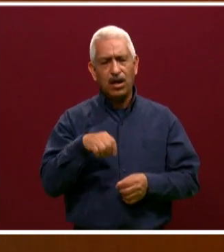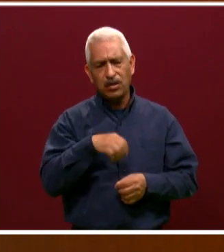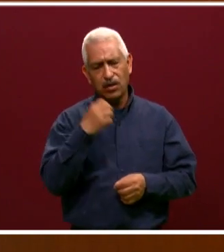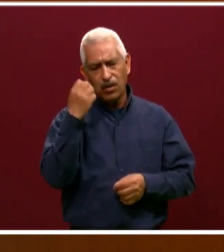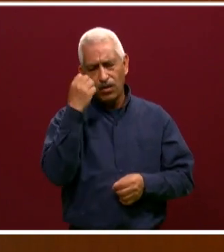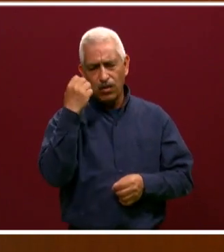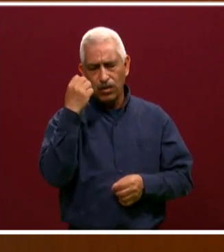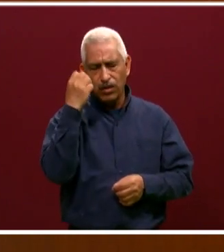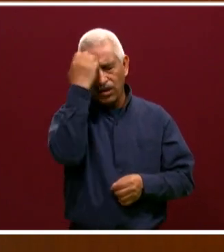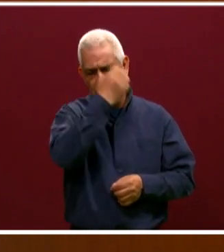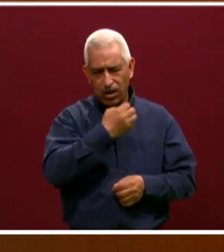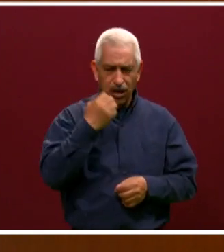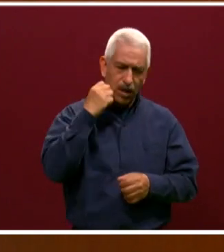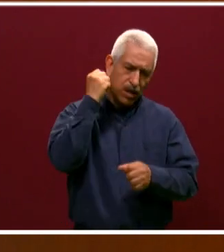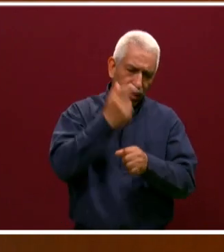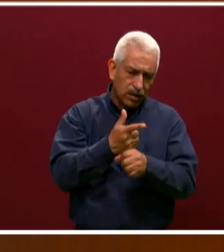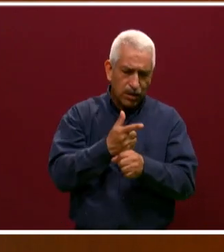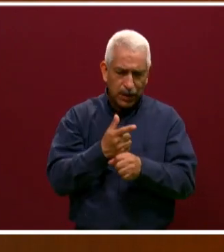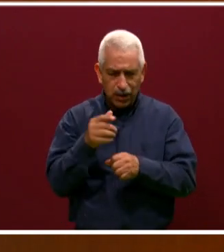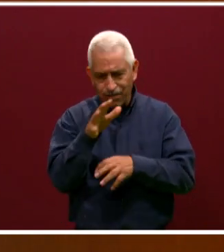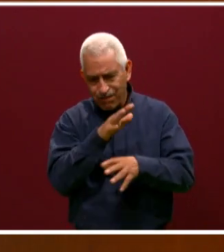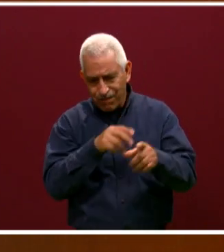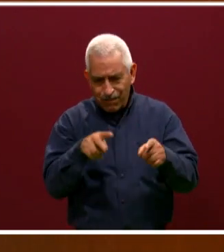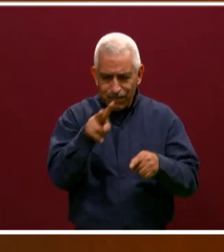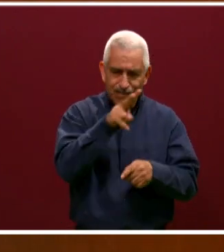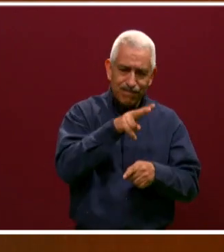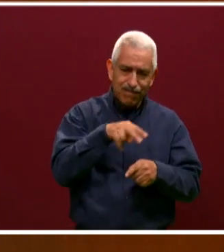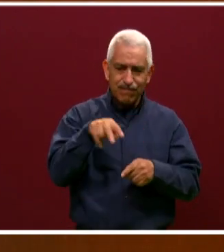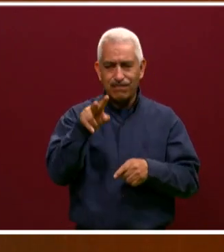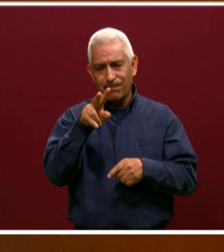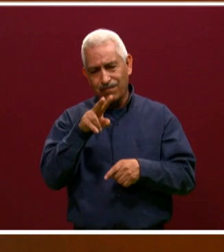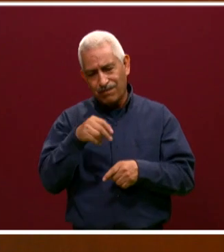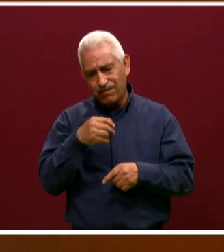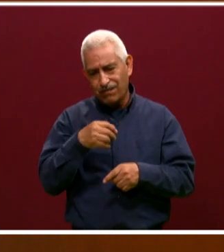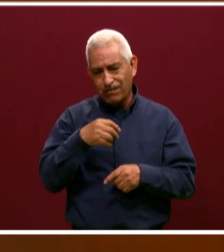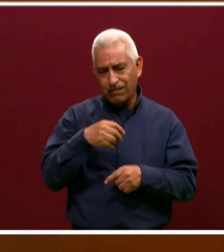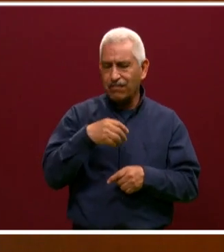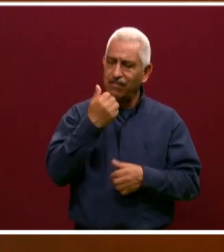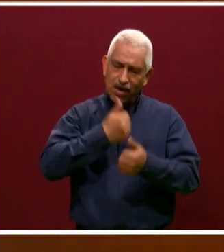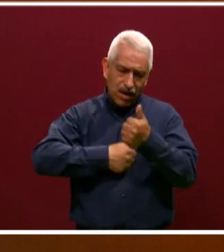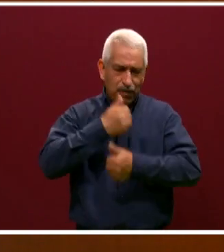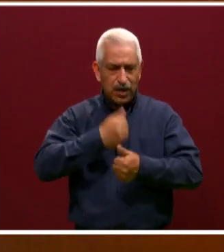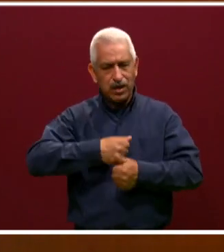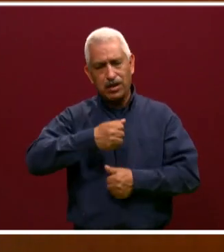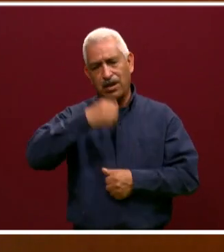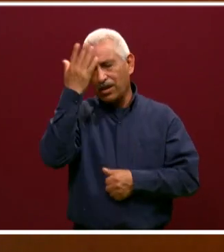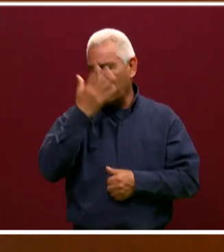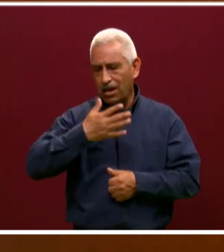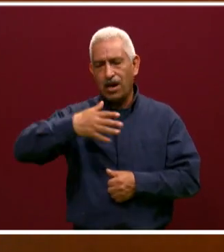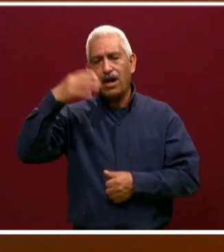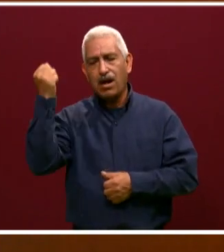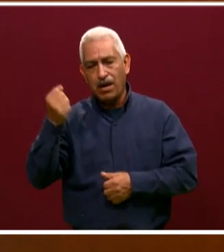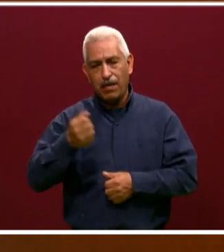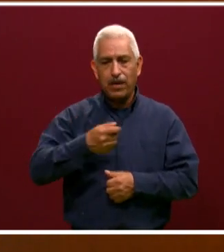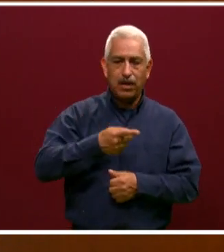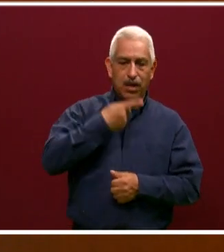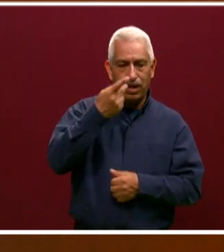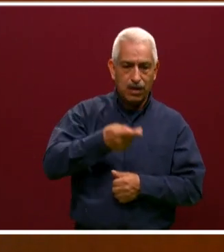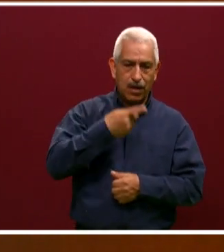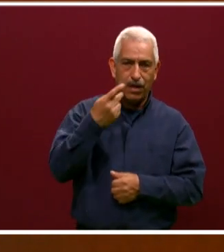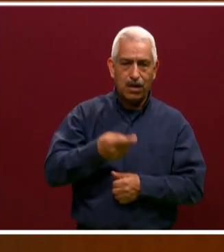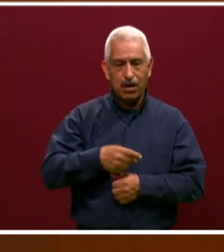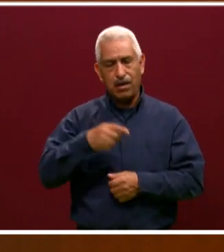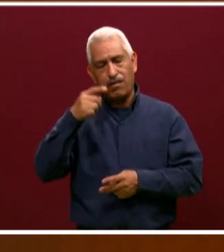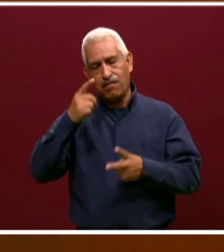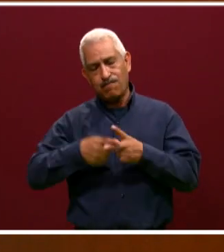para saber en qué nivel vienen sus habilidades verbales, su razonamiento matemático y ver cómo podemos apoyarlos